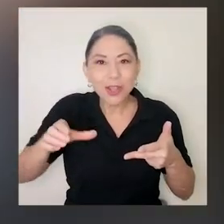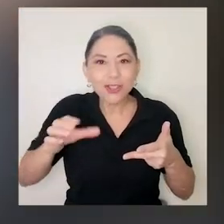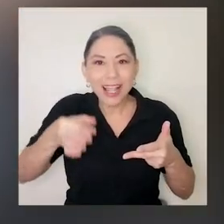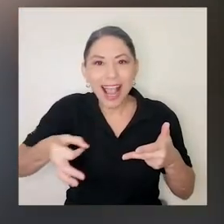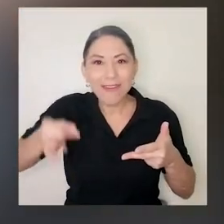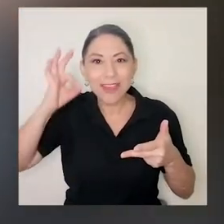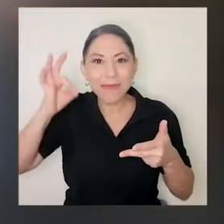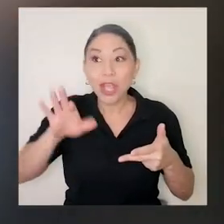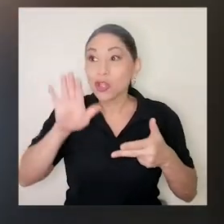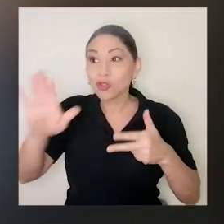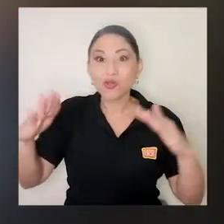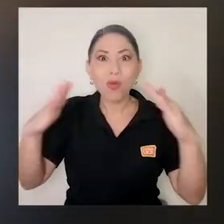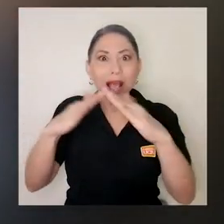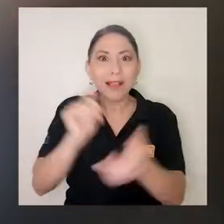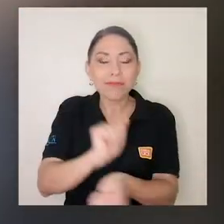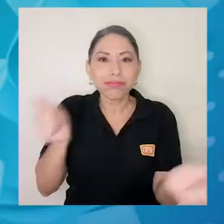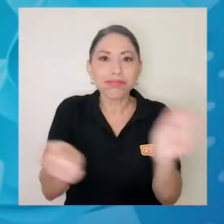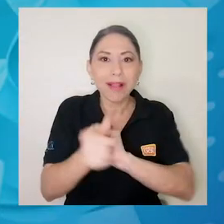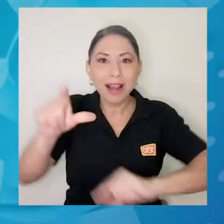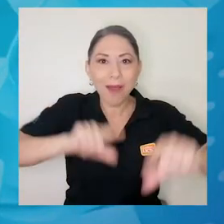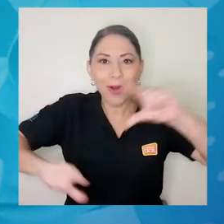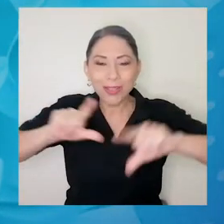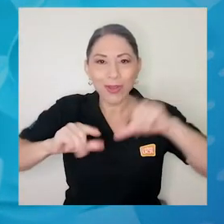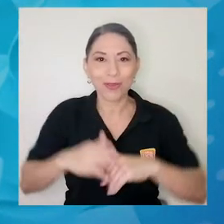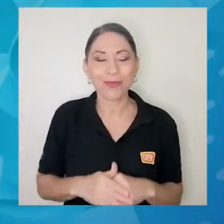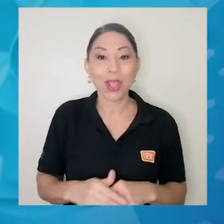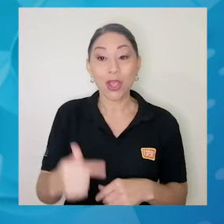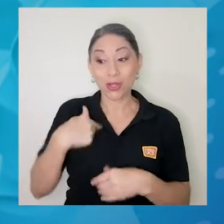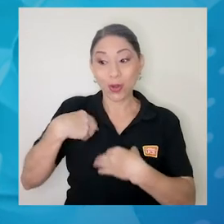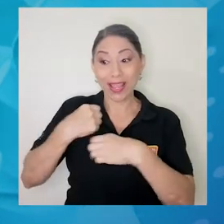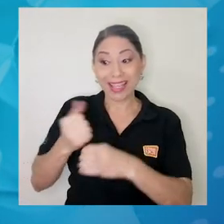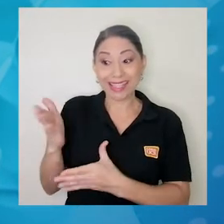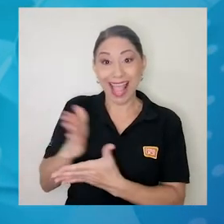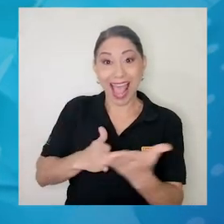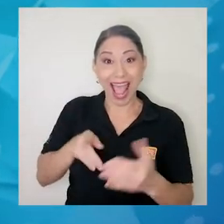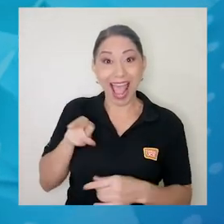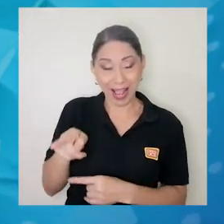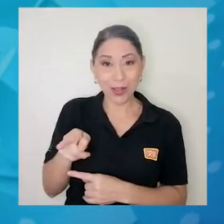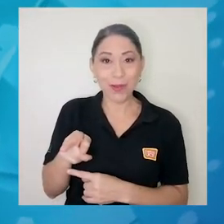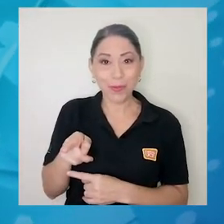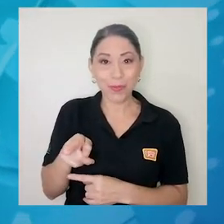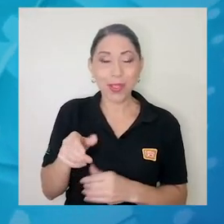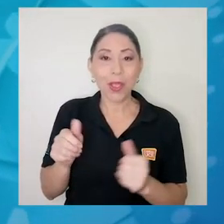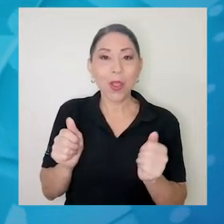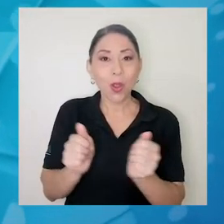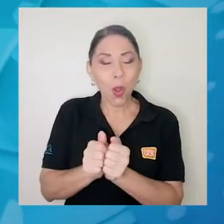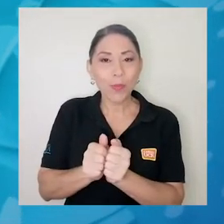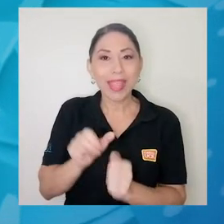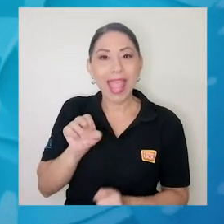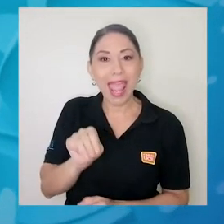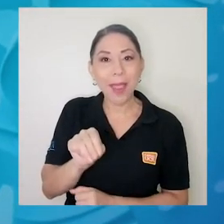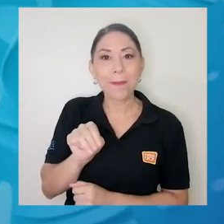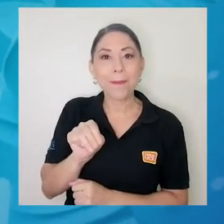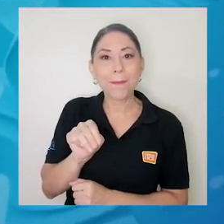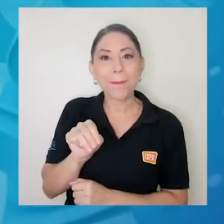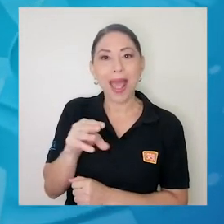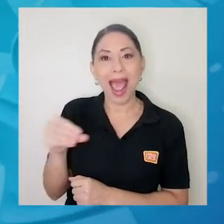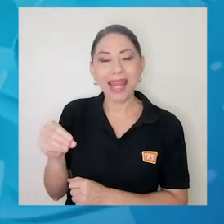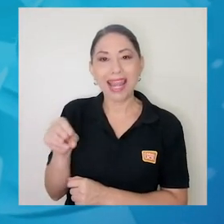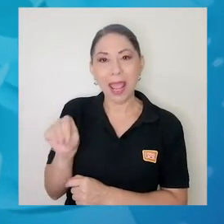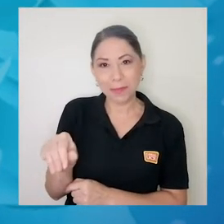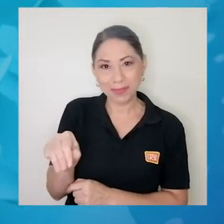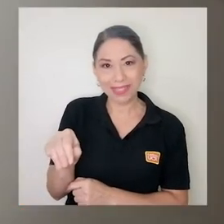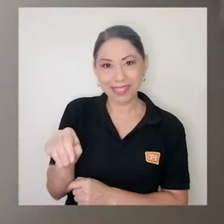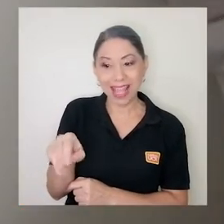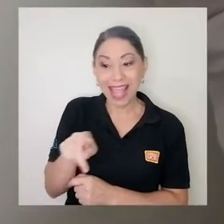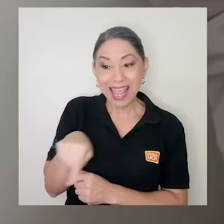hecho de su casa un laboratorio. Hice uno que es de cromatografía, que era con M&M's. Uno como que le saca el